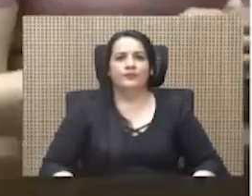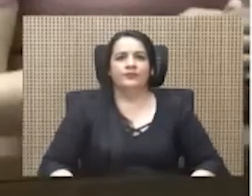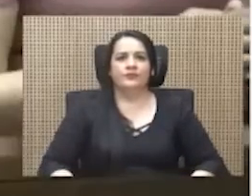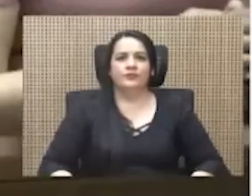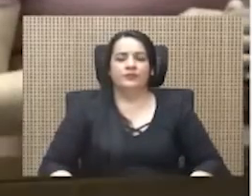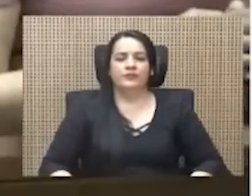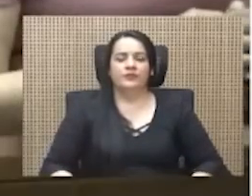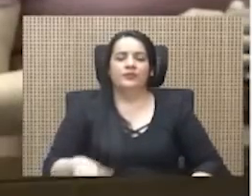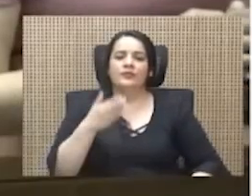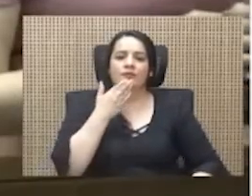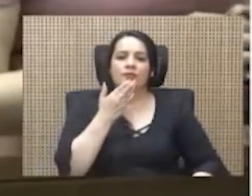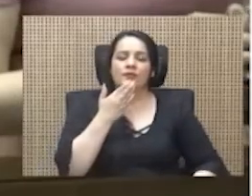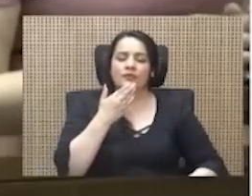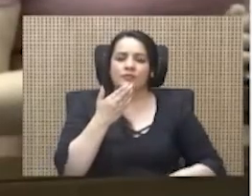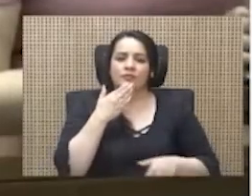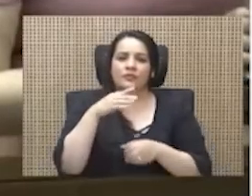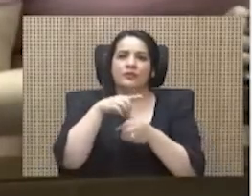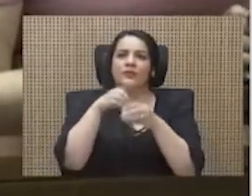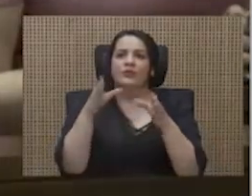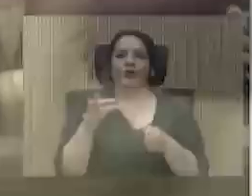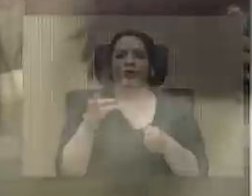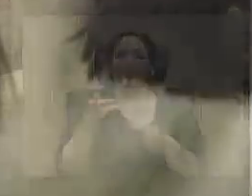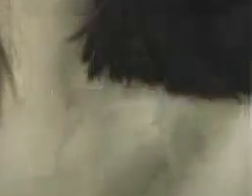Gracias, gracias diputada.